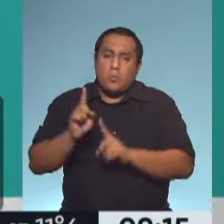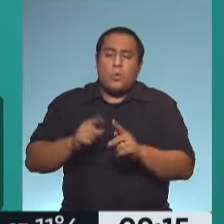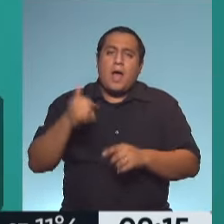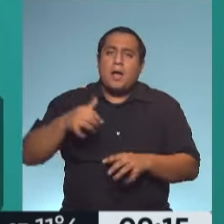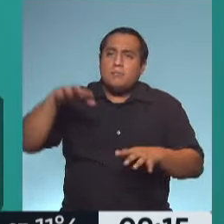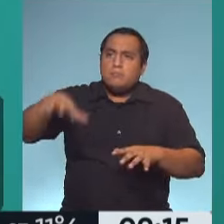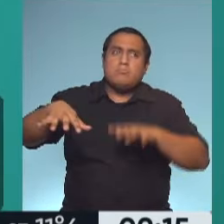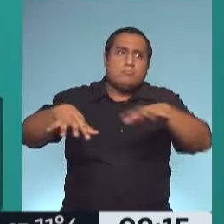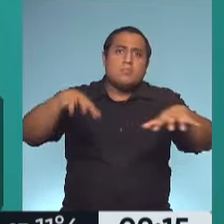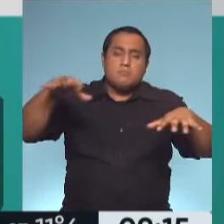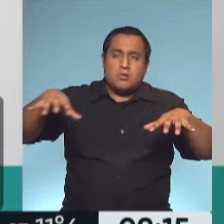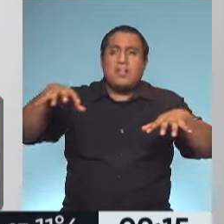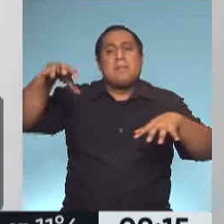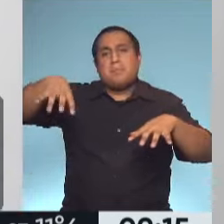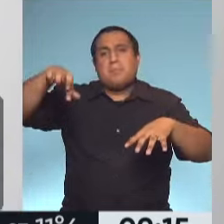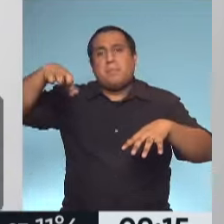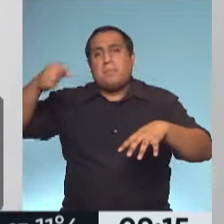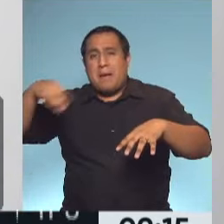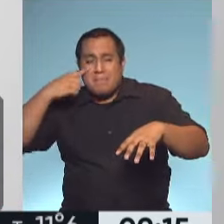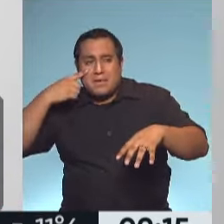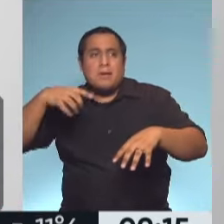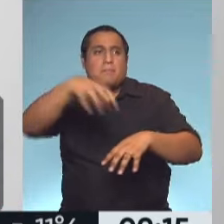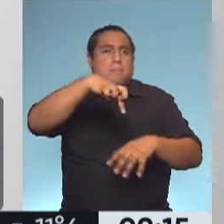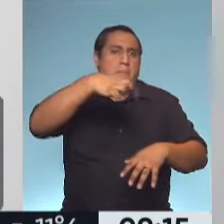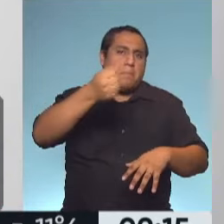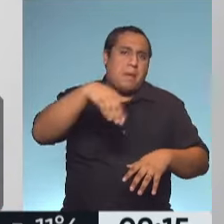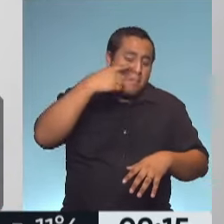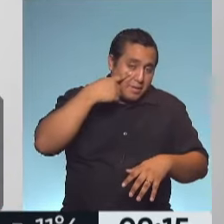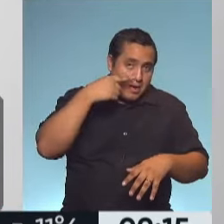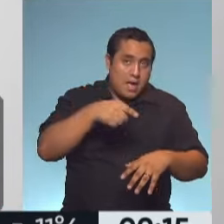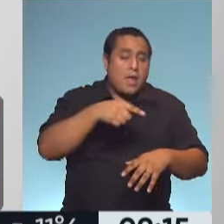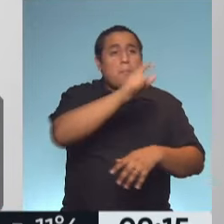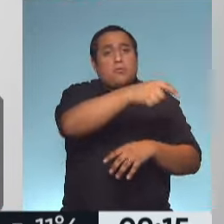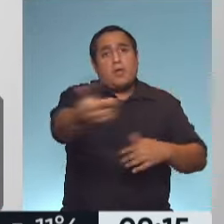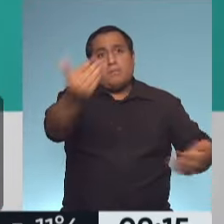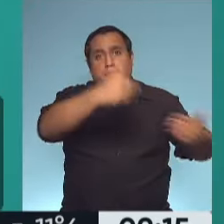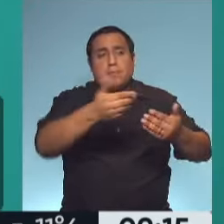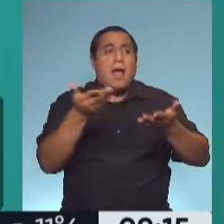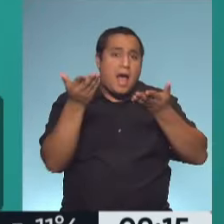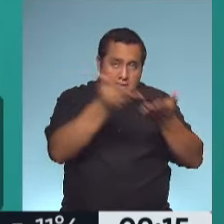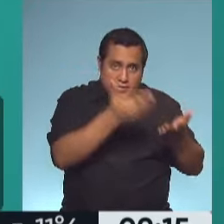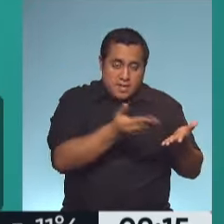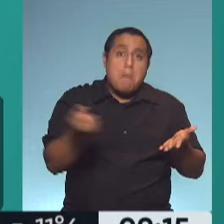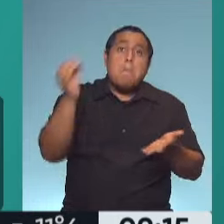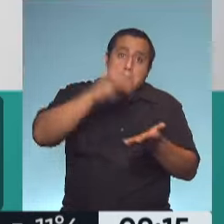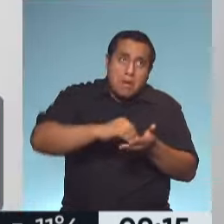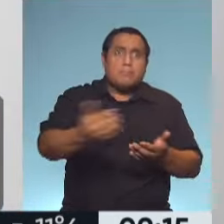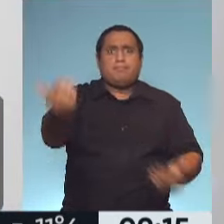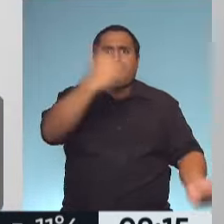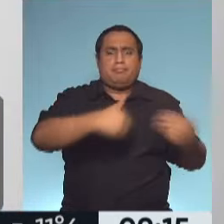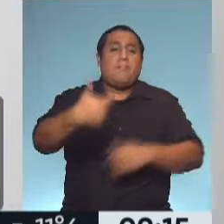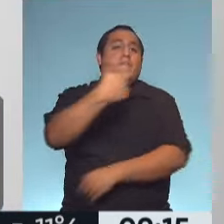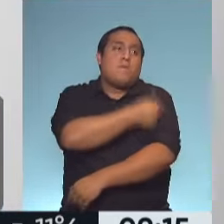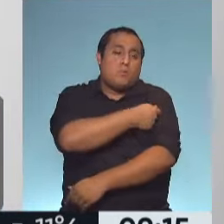vacunación, agencias de PAMI, que además de estar funcionando, atendiendo a los afiliados y las afiliadas, son puntos de vacunación para